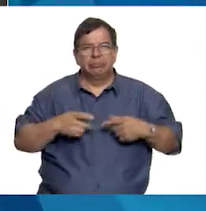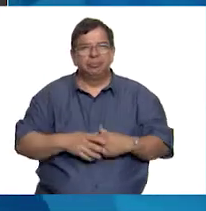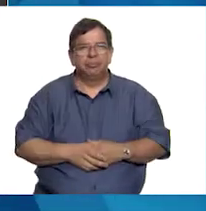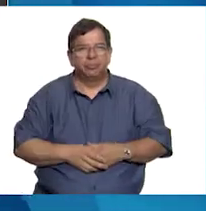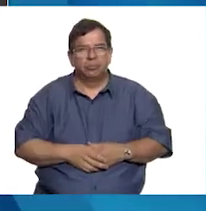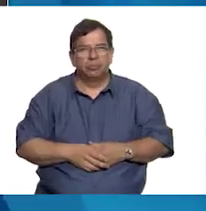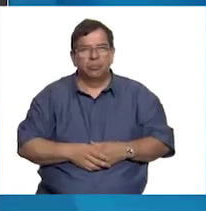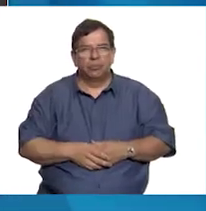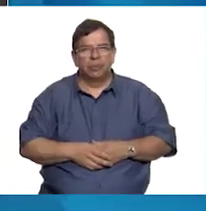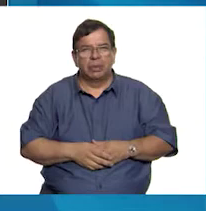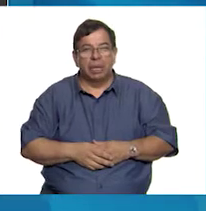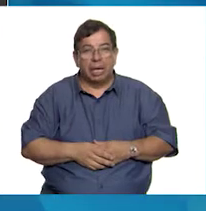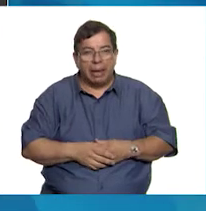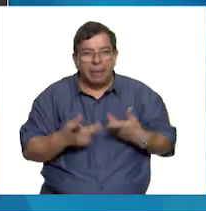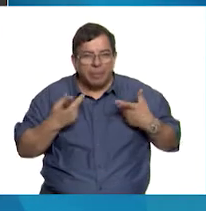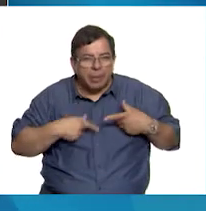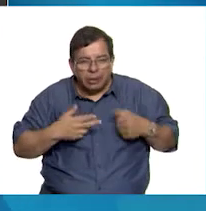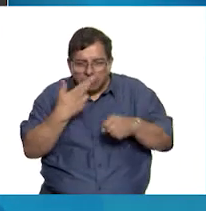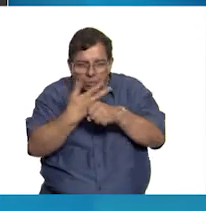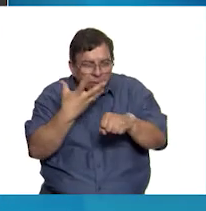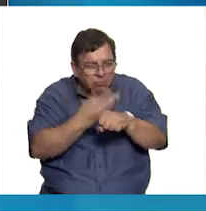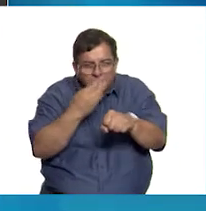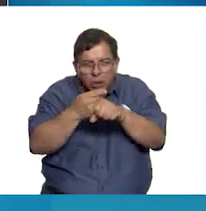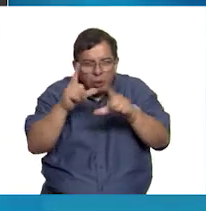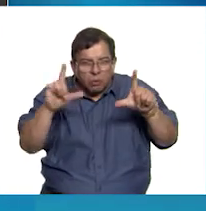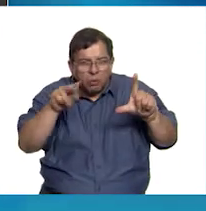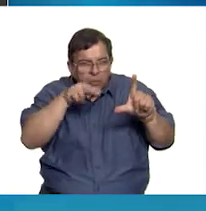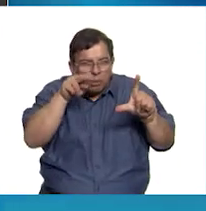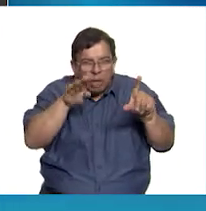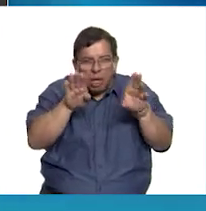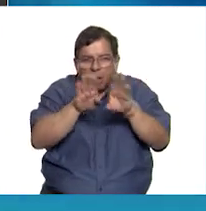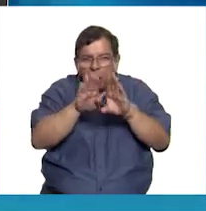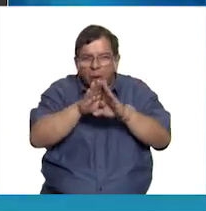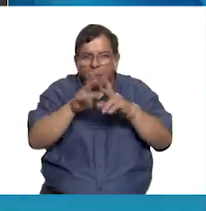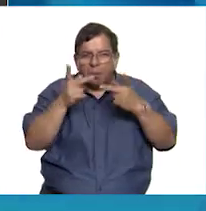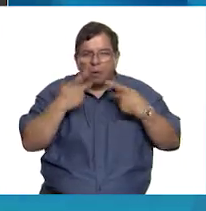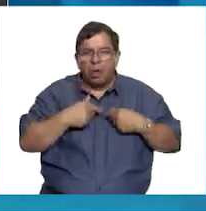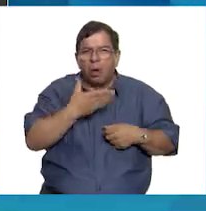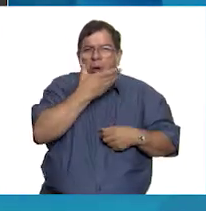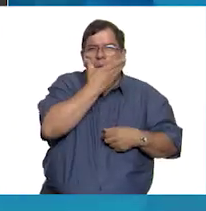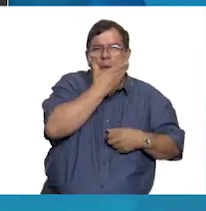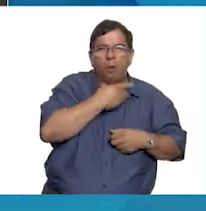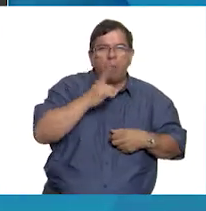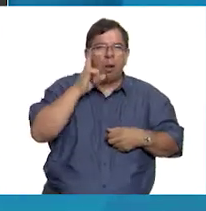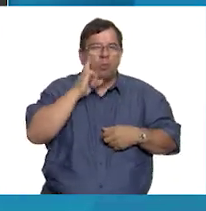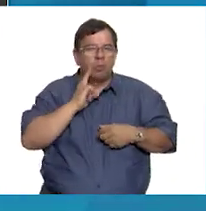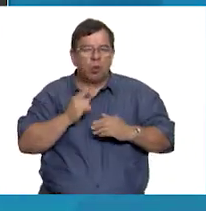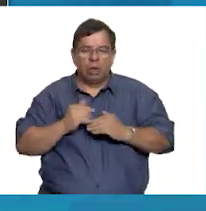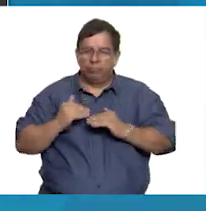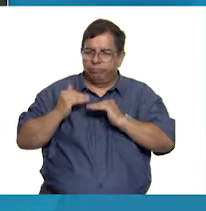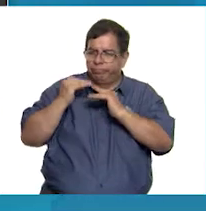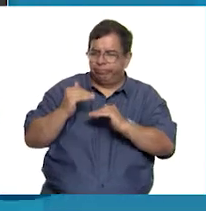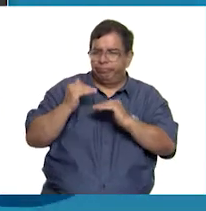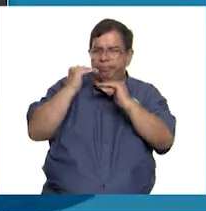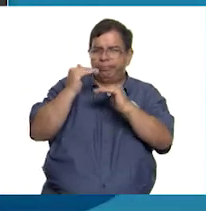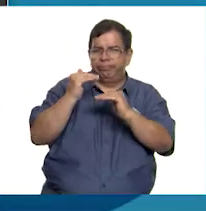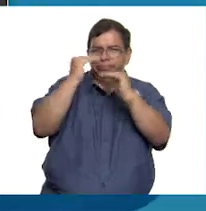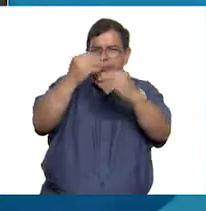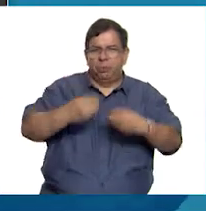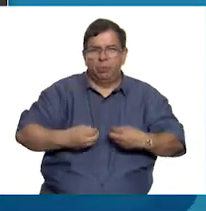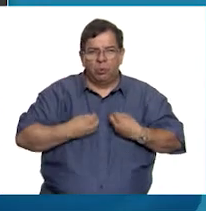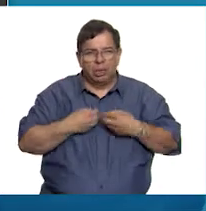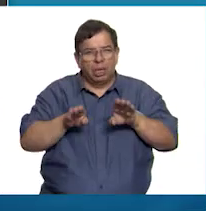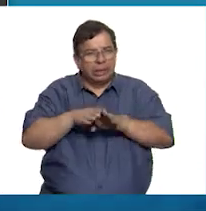Elegida por la curaduría porque en ella se observa de manera clara al hombre y la mujer en las diferentes etapas de la vida y los